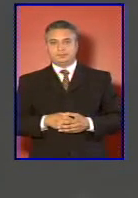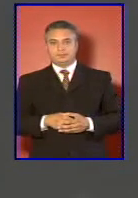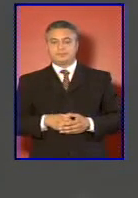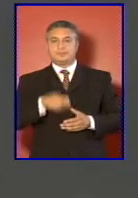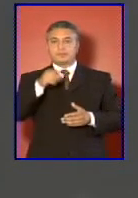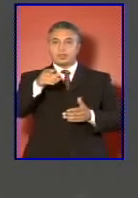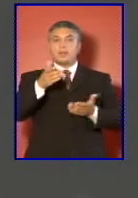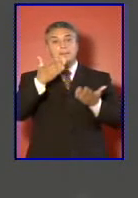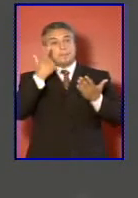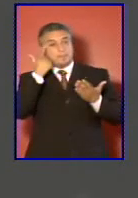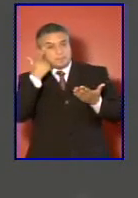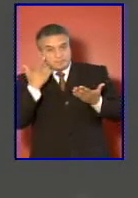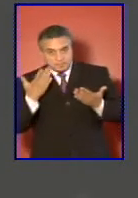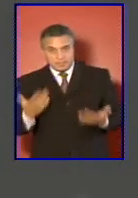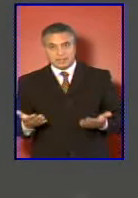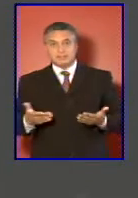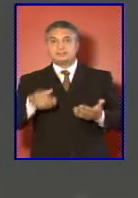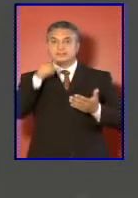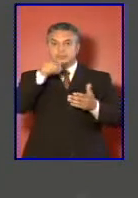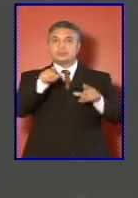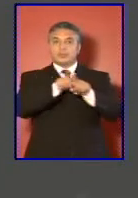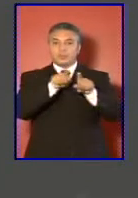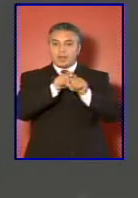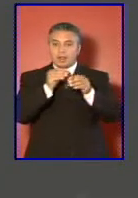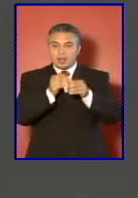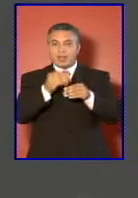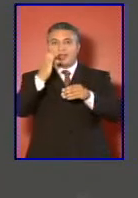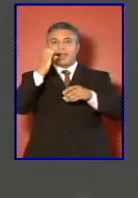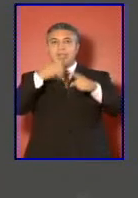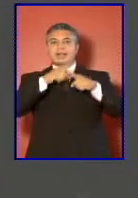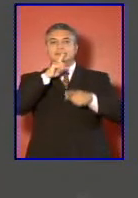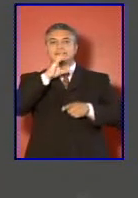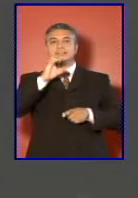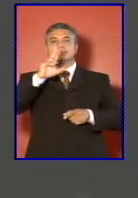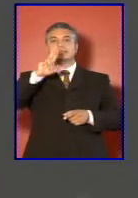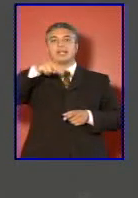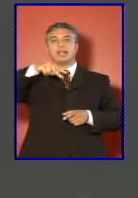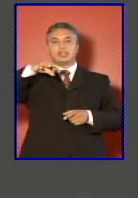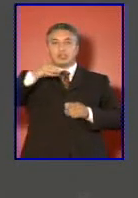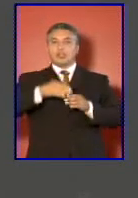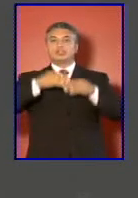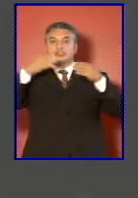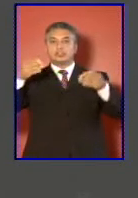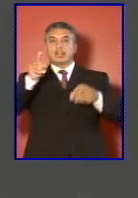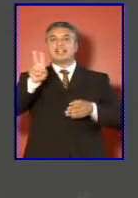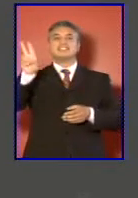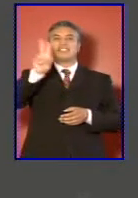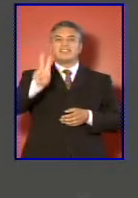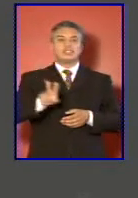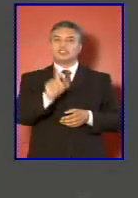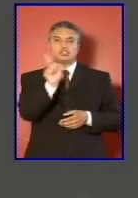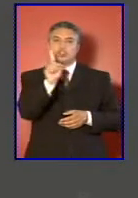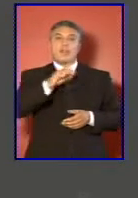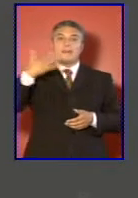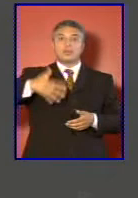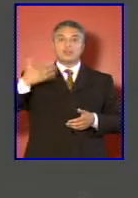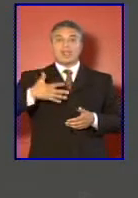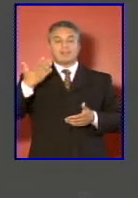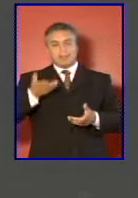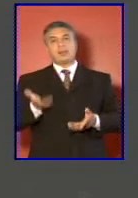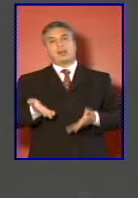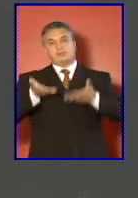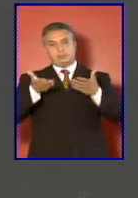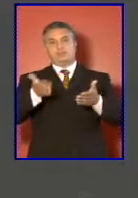Supone externalizar tanto como sea posible los servicios no esenciales para las Fuerzas